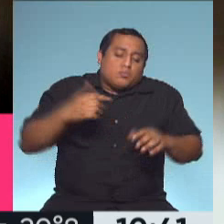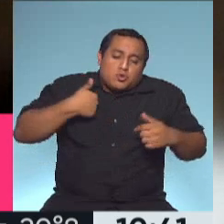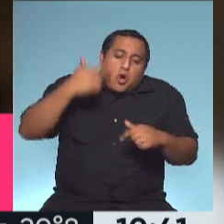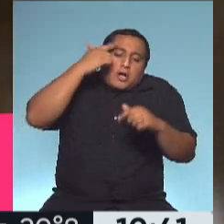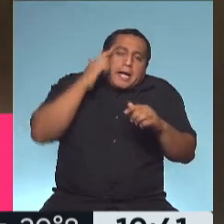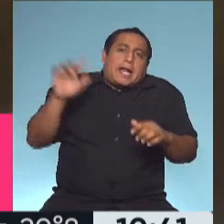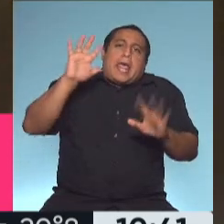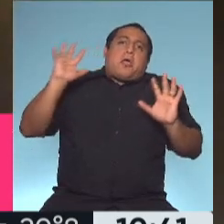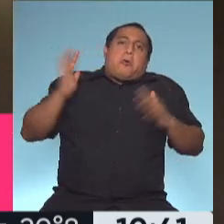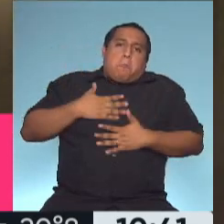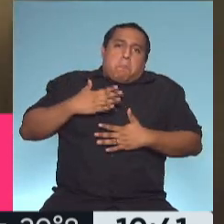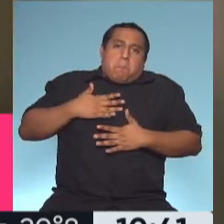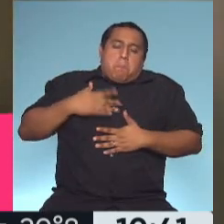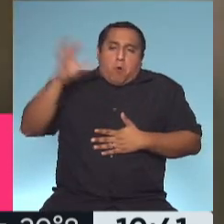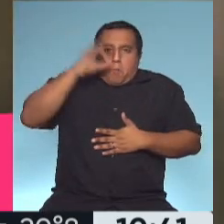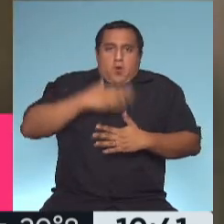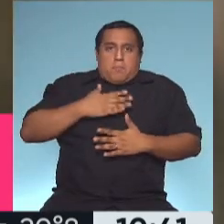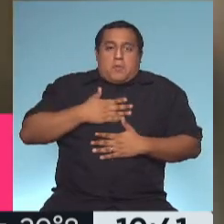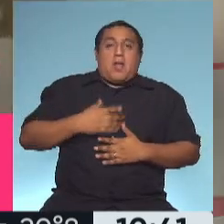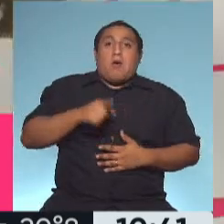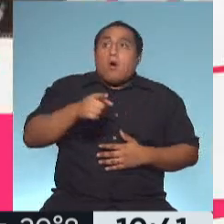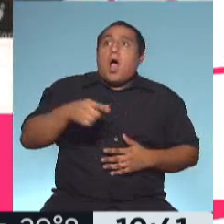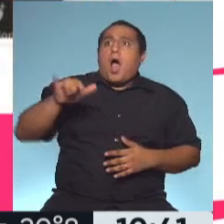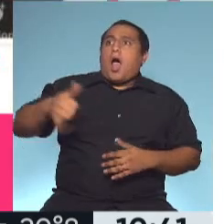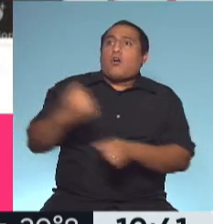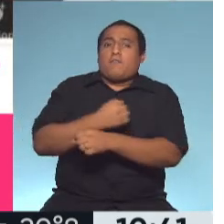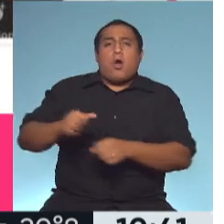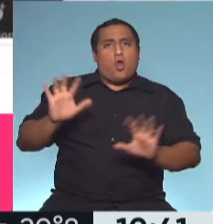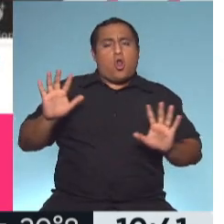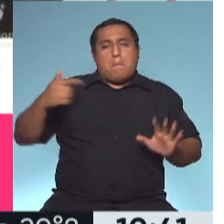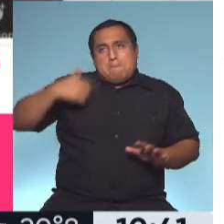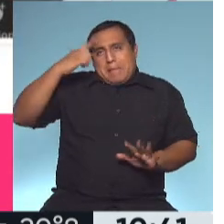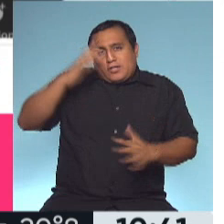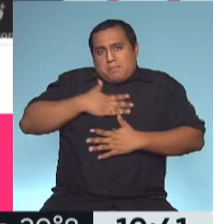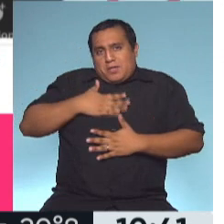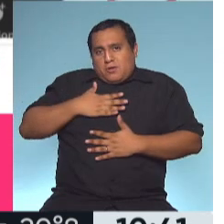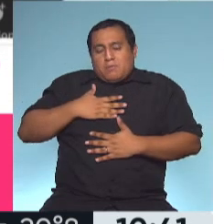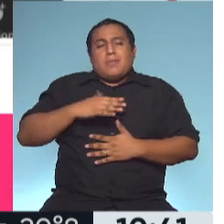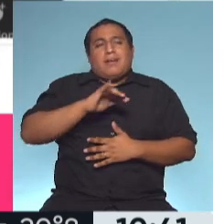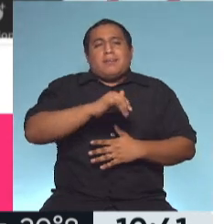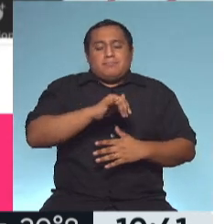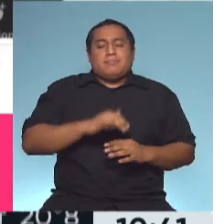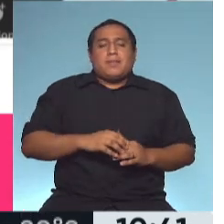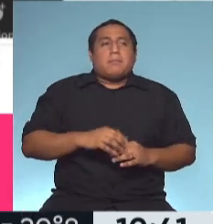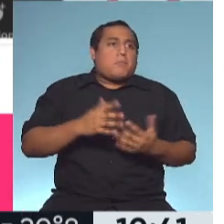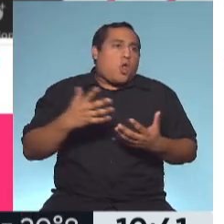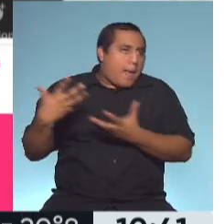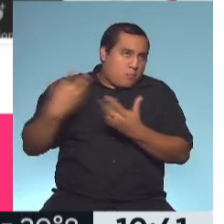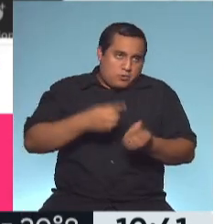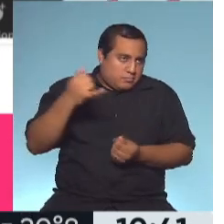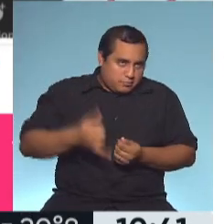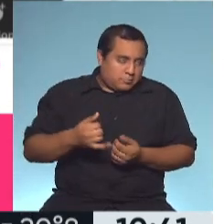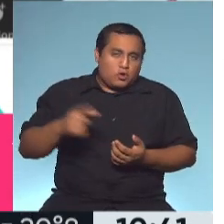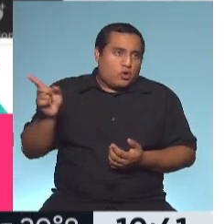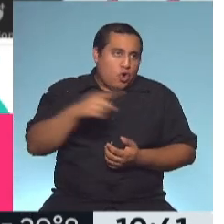una disquisición mía, así que no lo tomen al pie de la letra. No, no, pero bueno, concretamente hay colaboración del